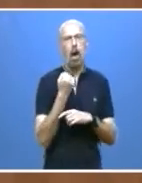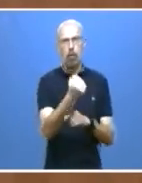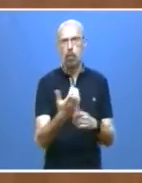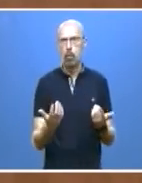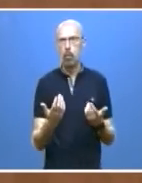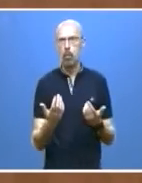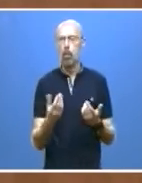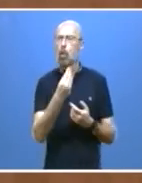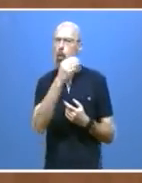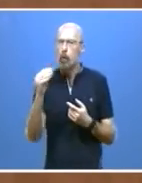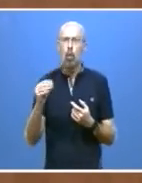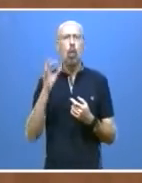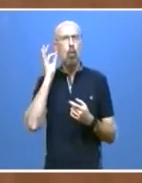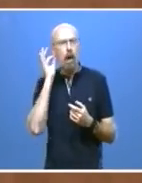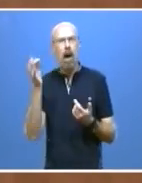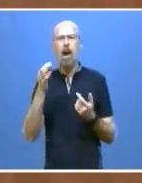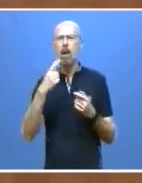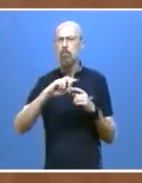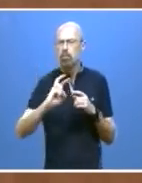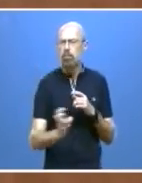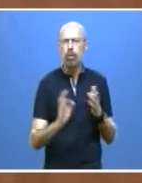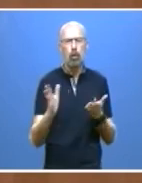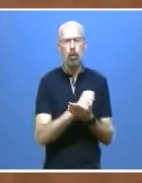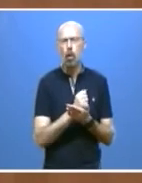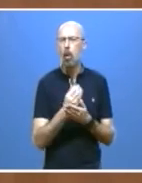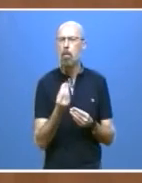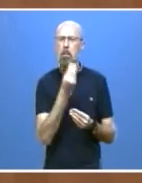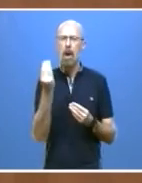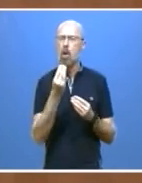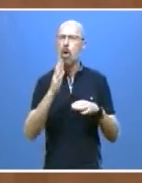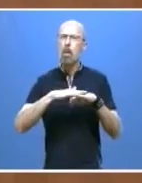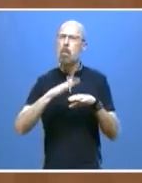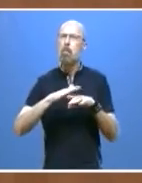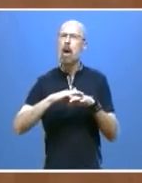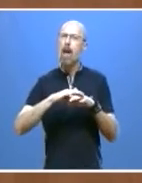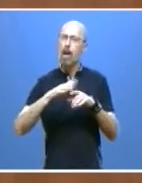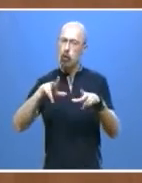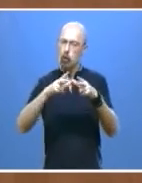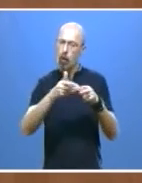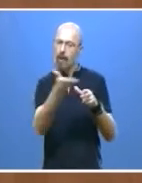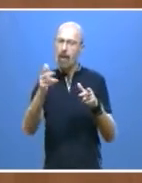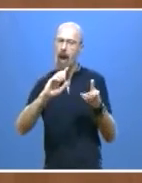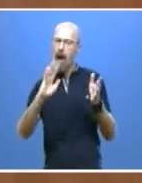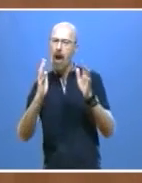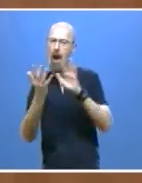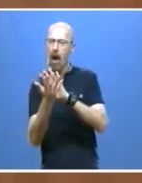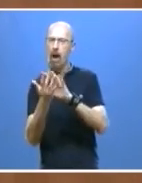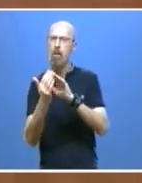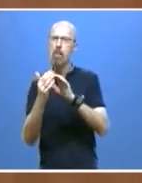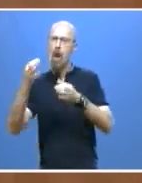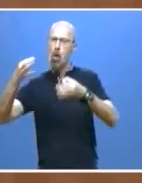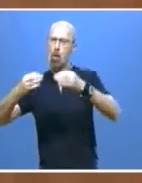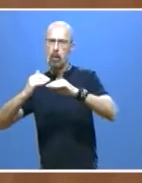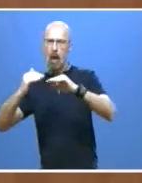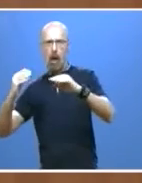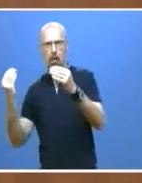estrategia para la transformación y la construcción de una sociedad que por un lado sea más justa por otro lado también